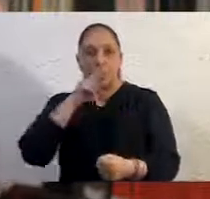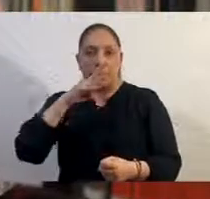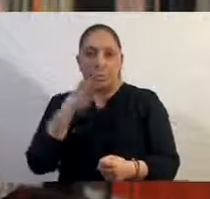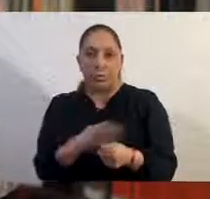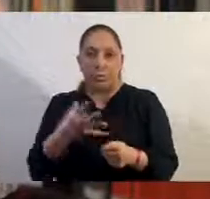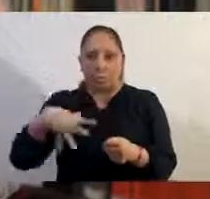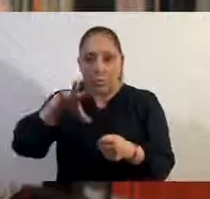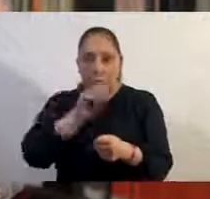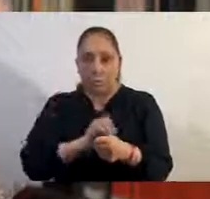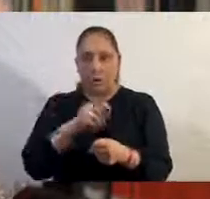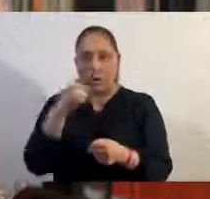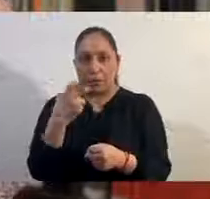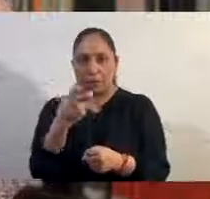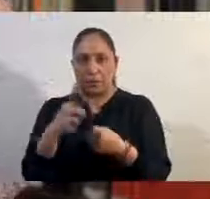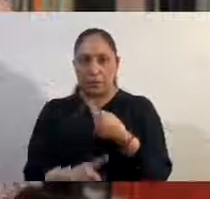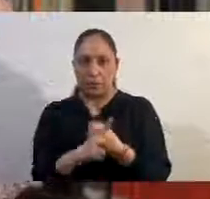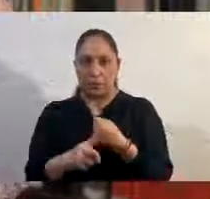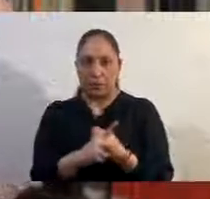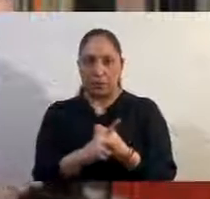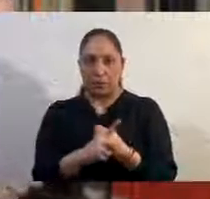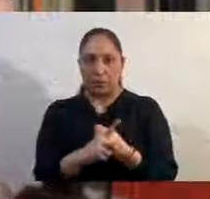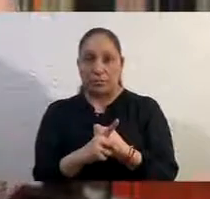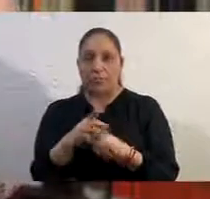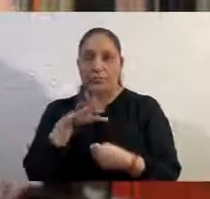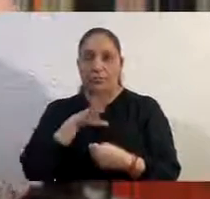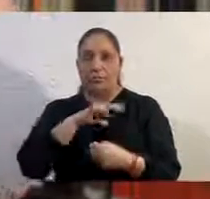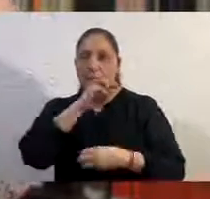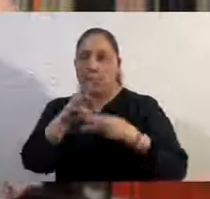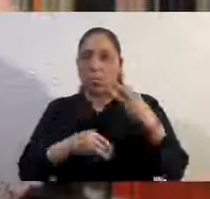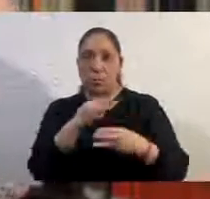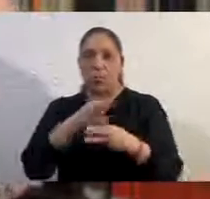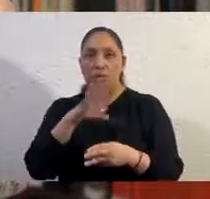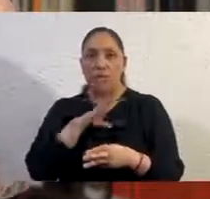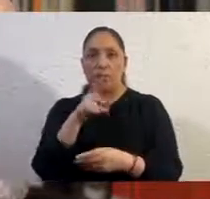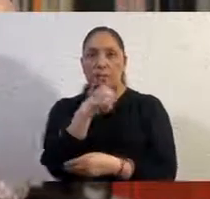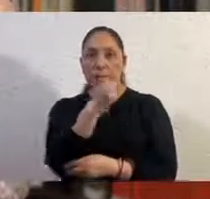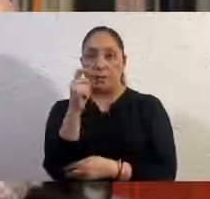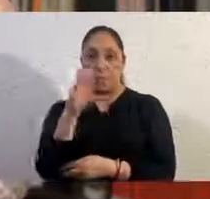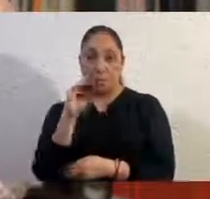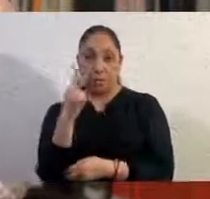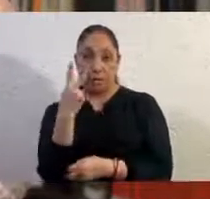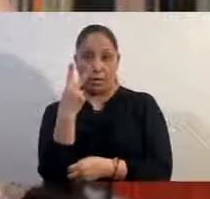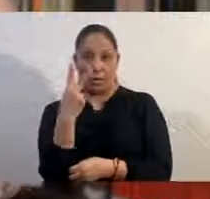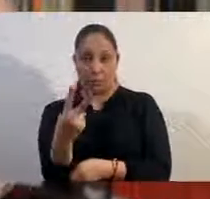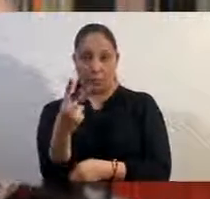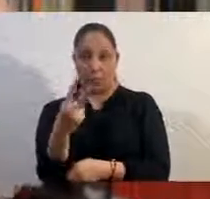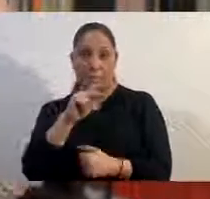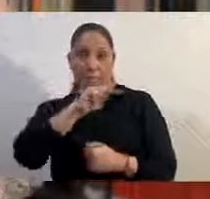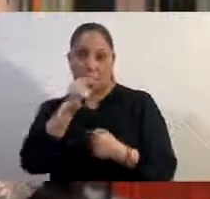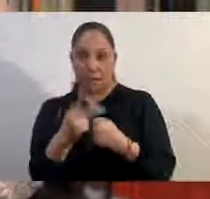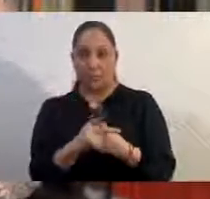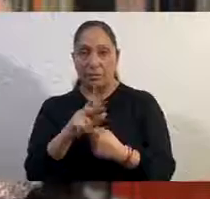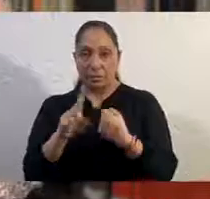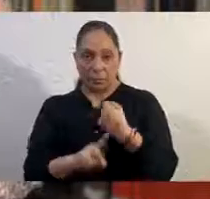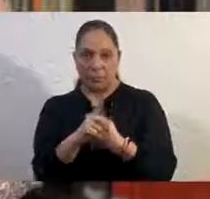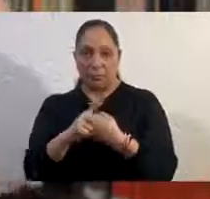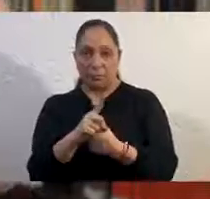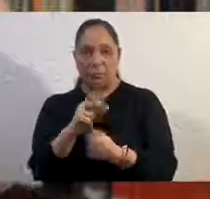que ya afecta a 192 países. Vamos juntos a salir adelante. Estoy segura.